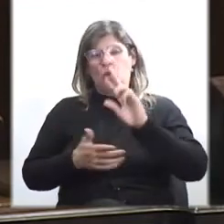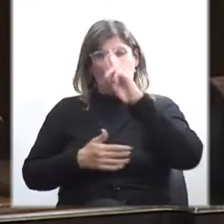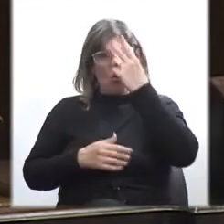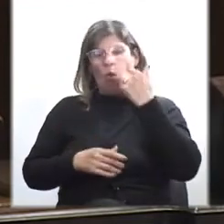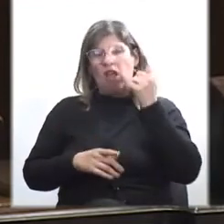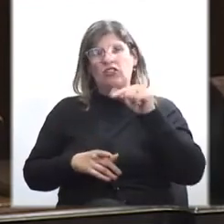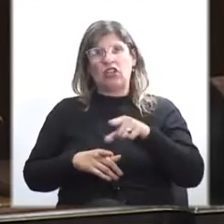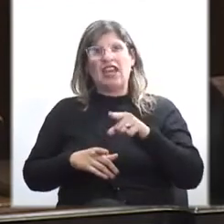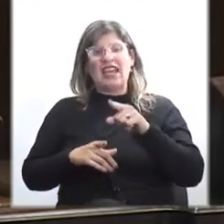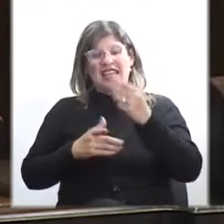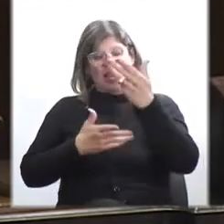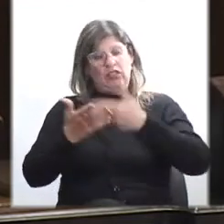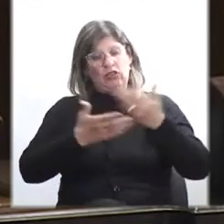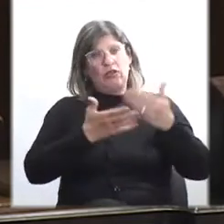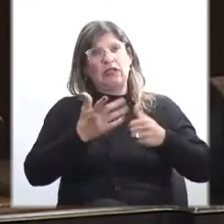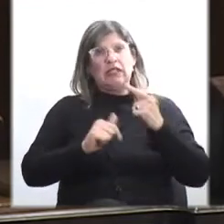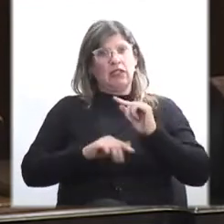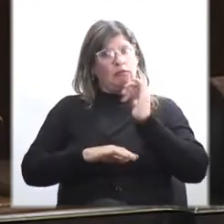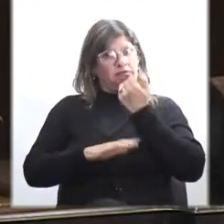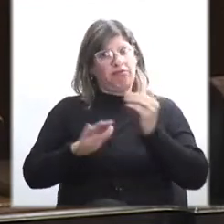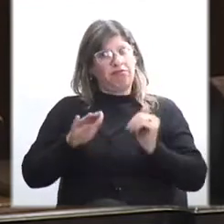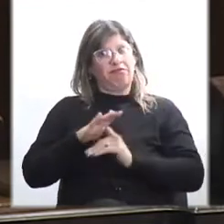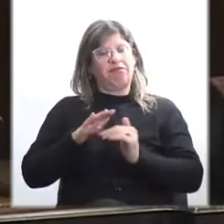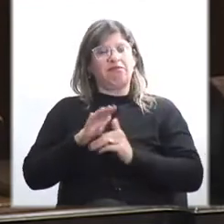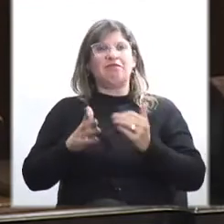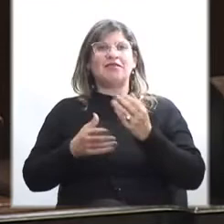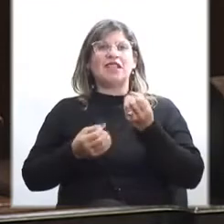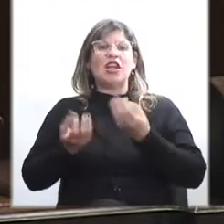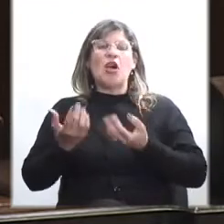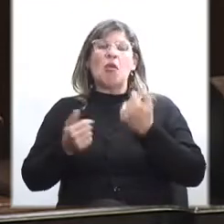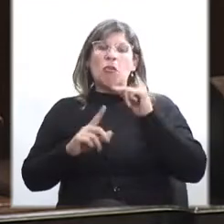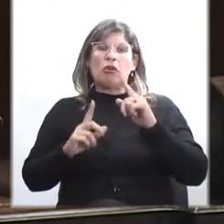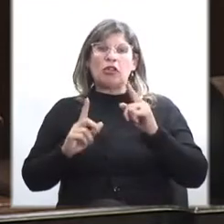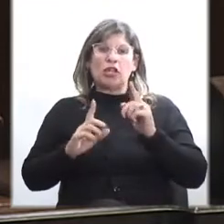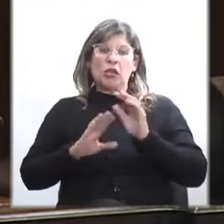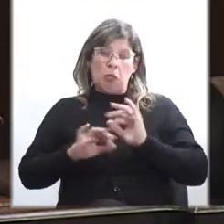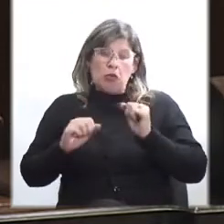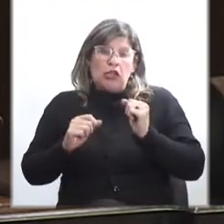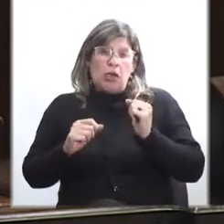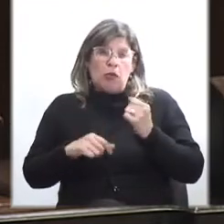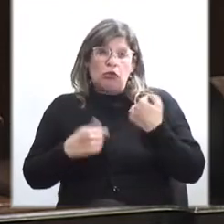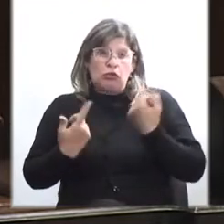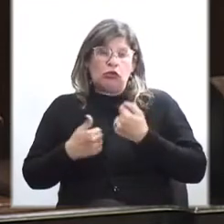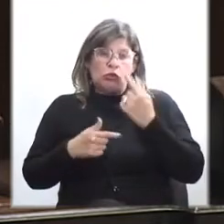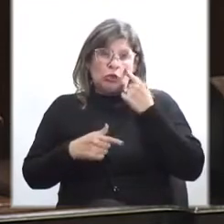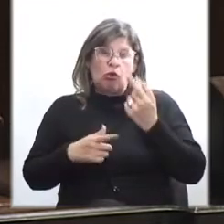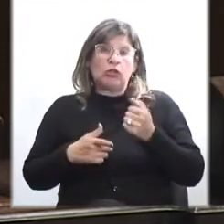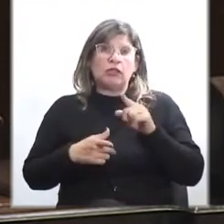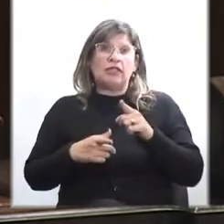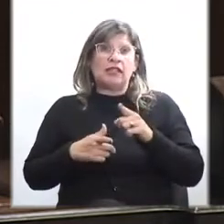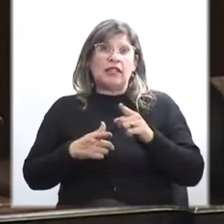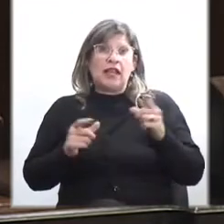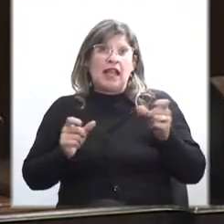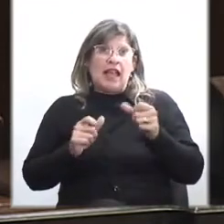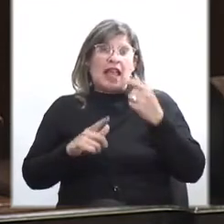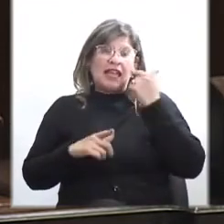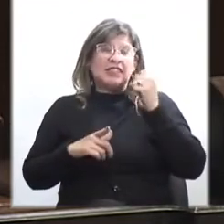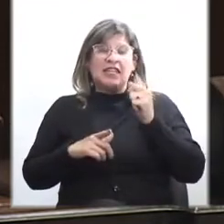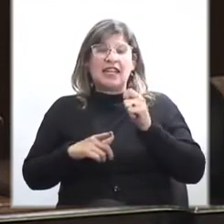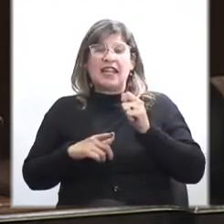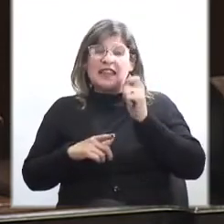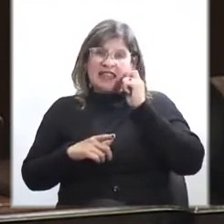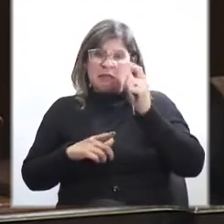que esos documentos tengan el carácter de reservado, porque de pronto nos permitiría conocer acciones de naturaleza, de